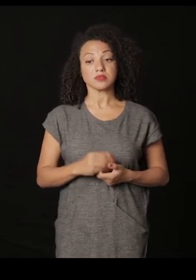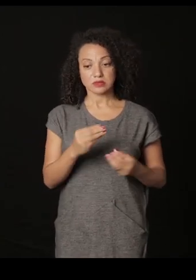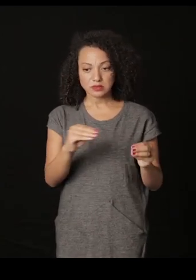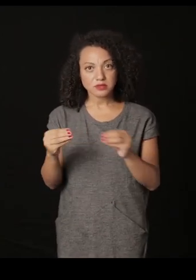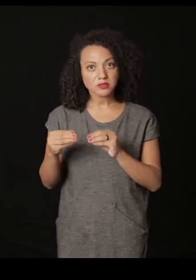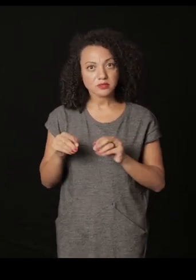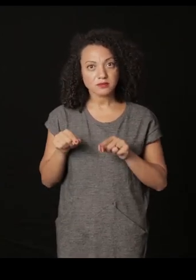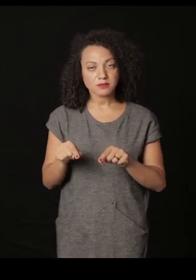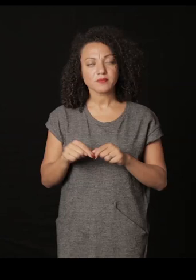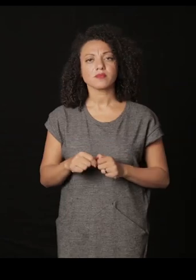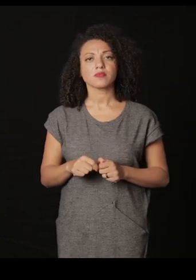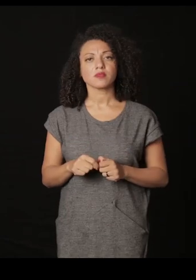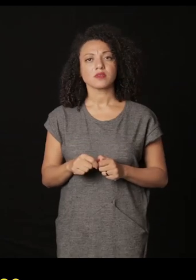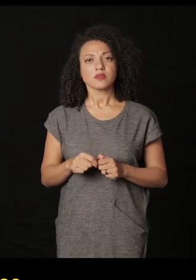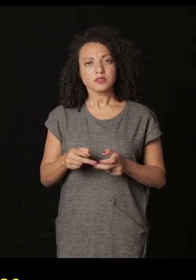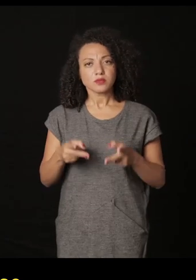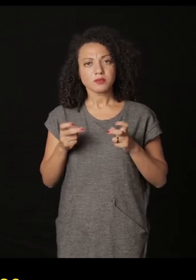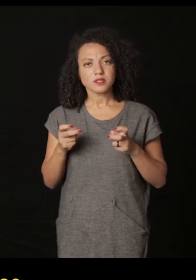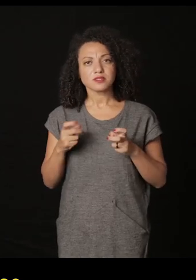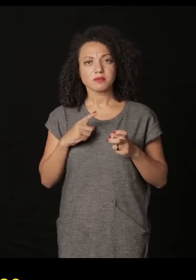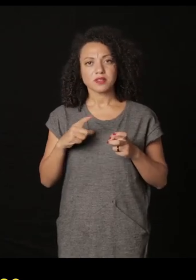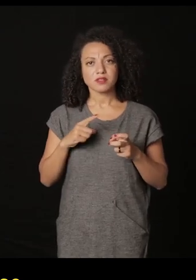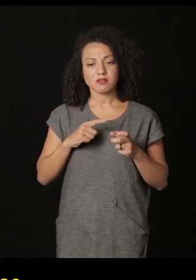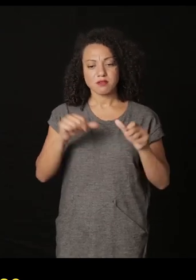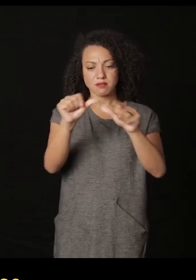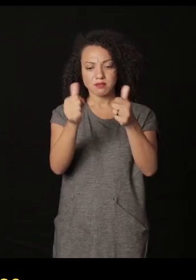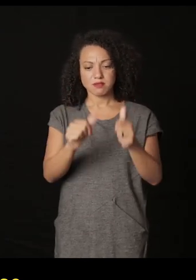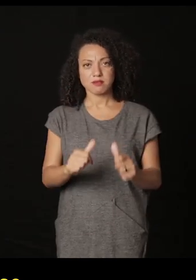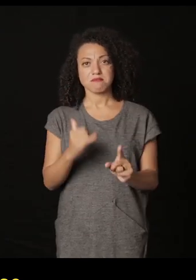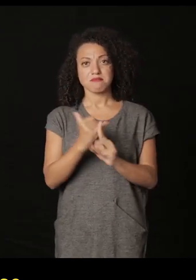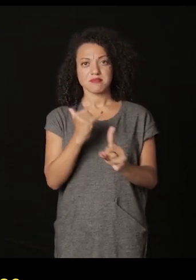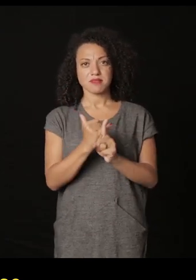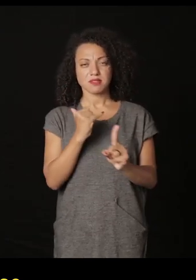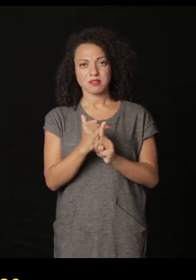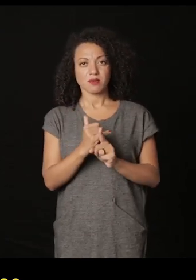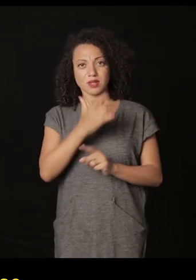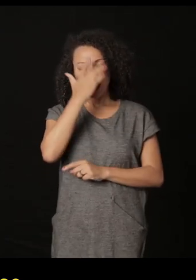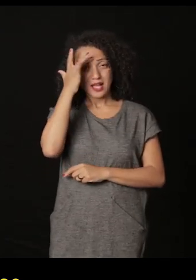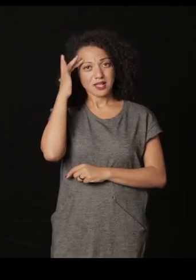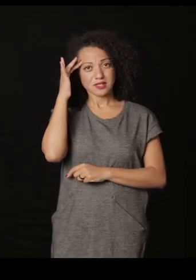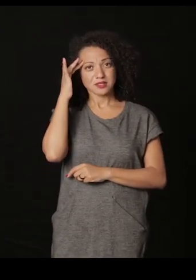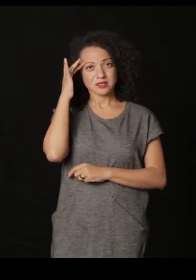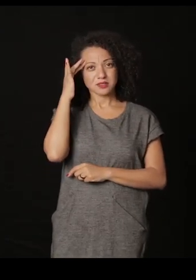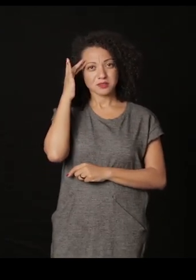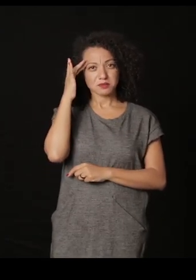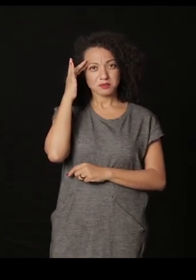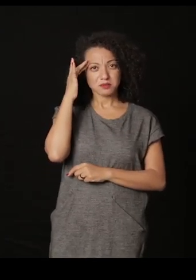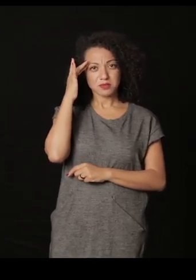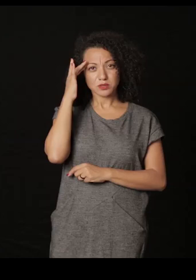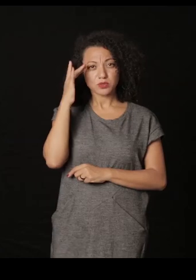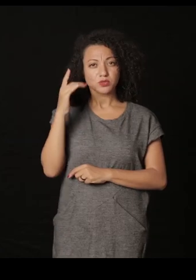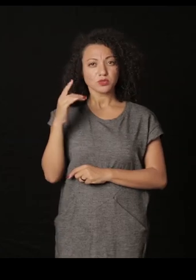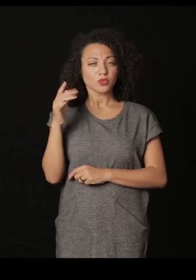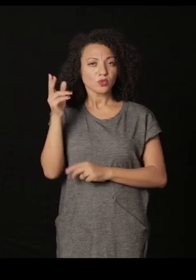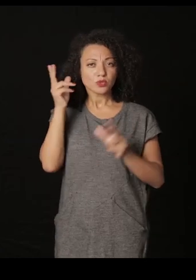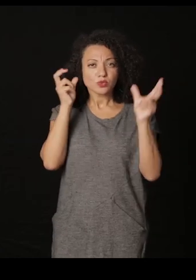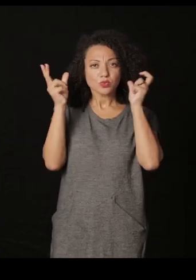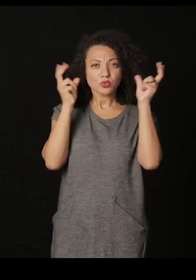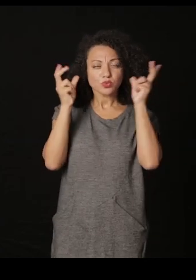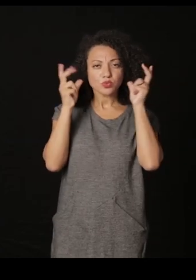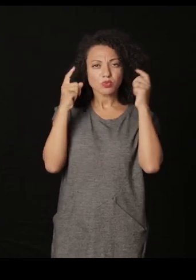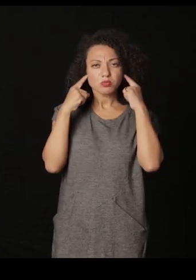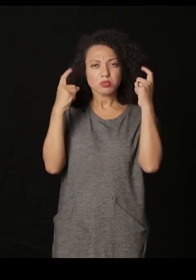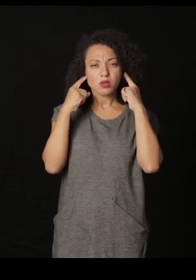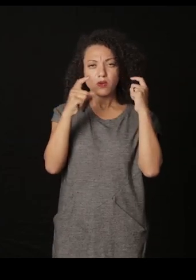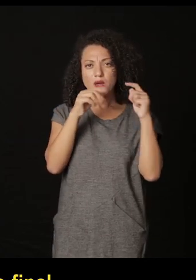esto es una instalación aquí van a ver el recorrido que tiene esta estructura de metal por la cual la gente iba escuchando